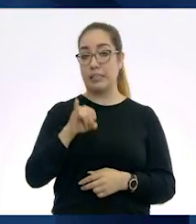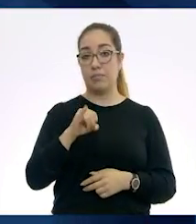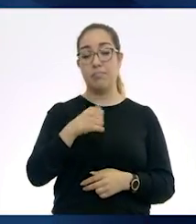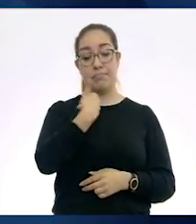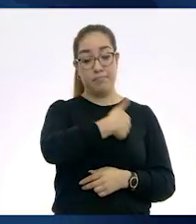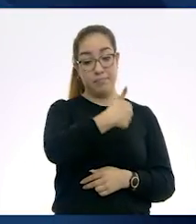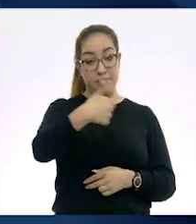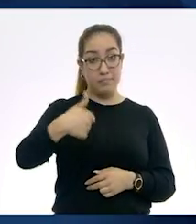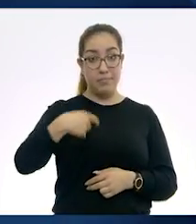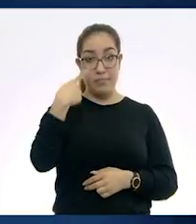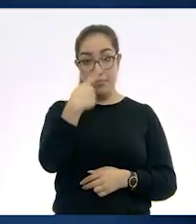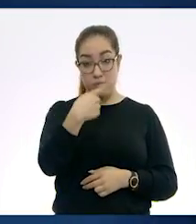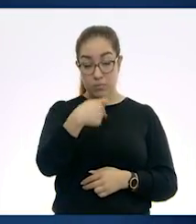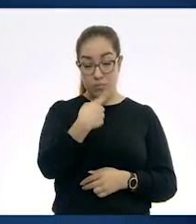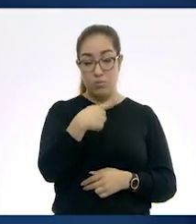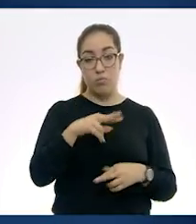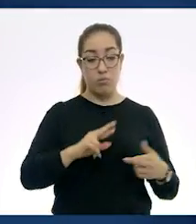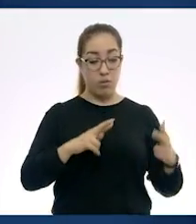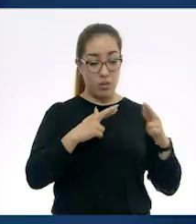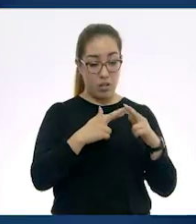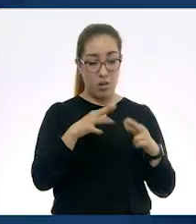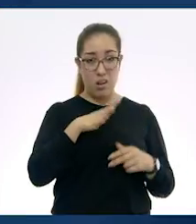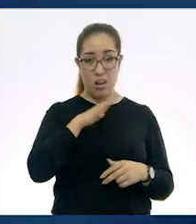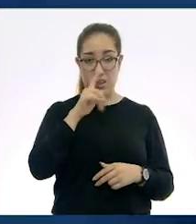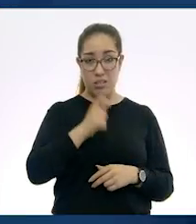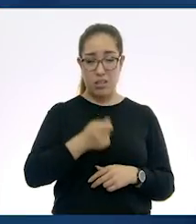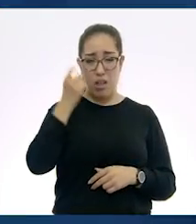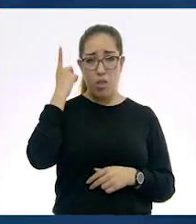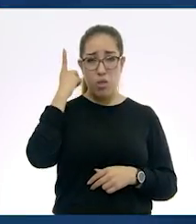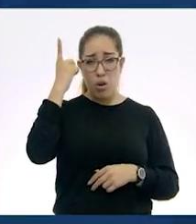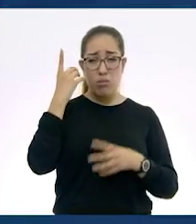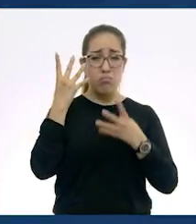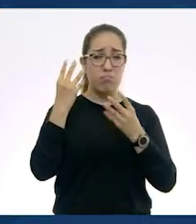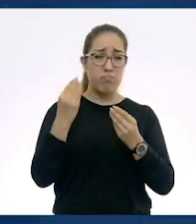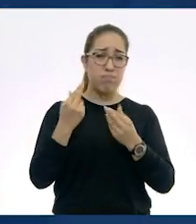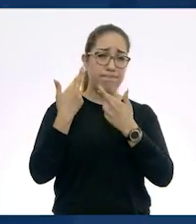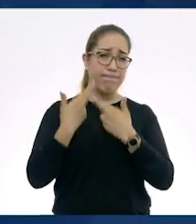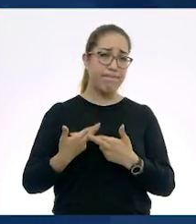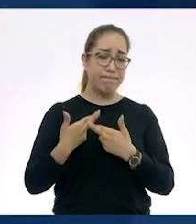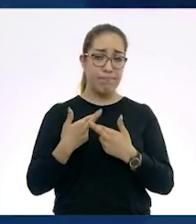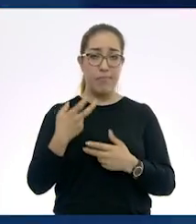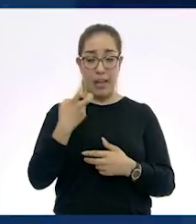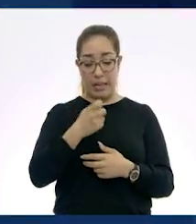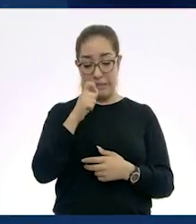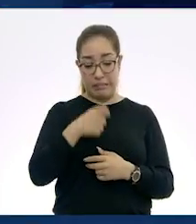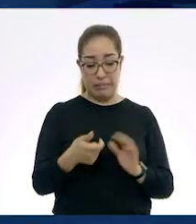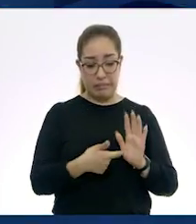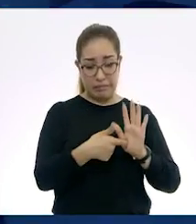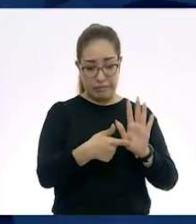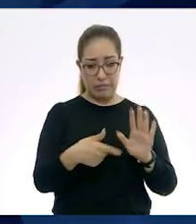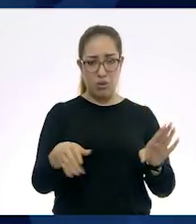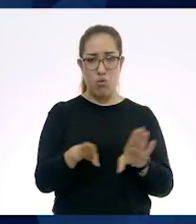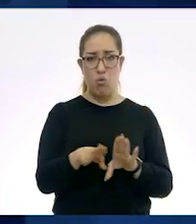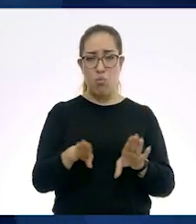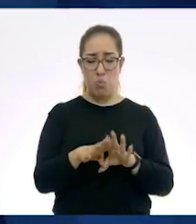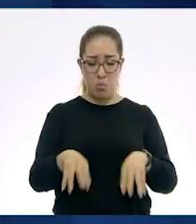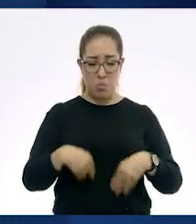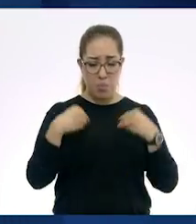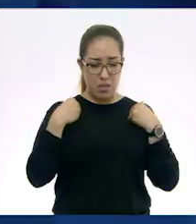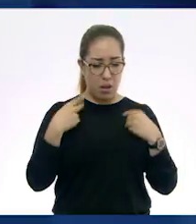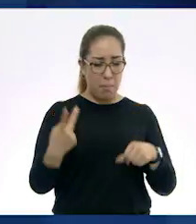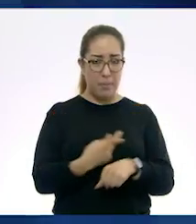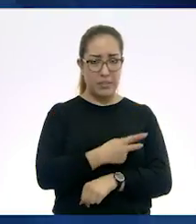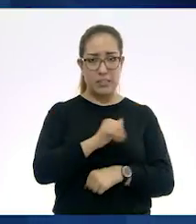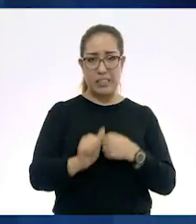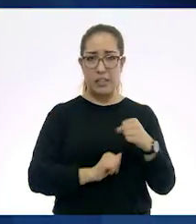panteón de dioses que les permitía con ello representar diferentes aspectos. Primero, de la propia